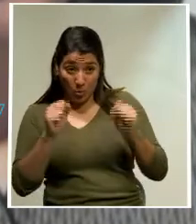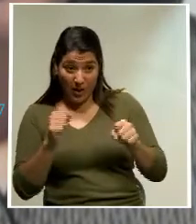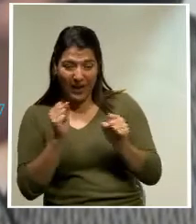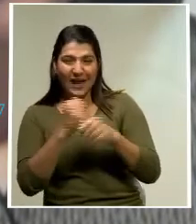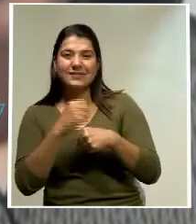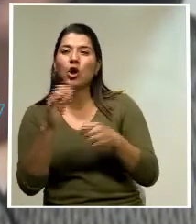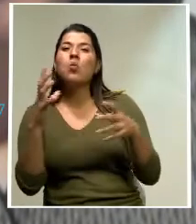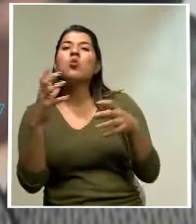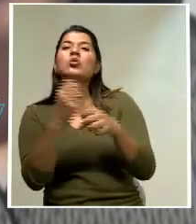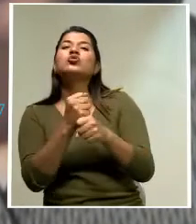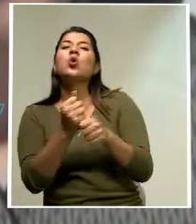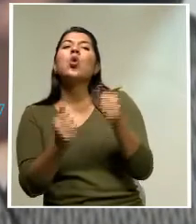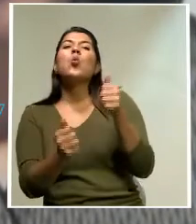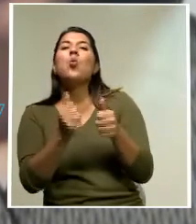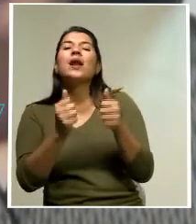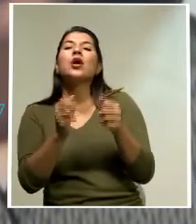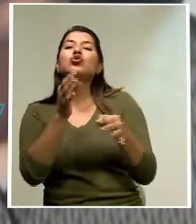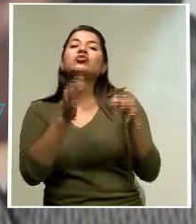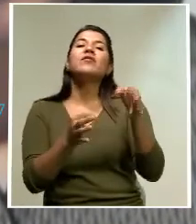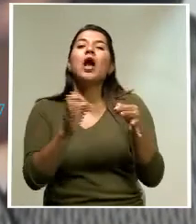es el núcleo común de problemas?